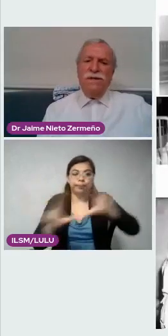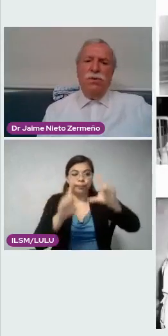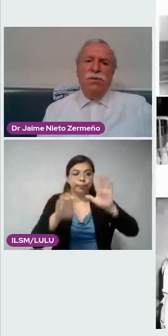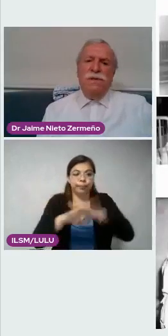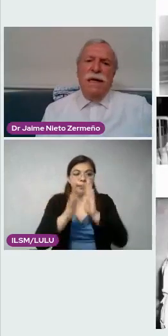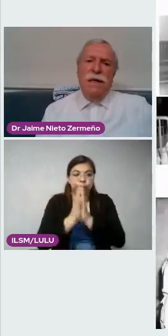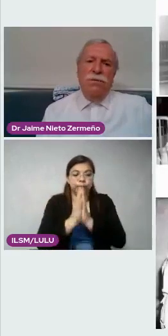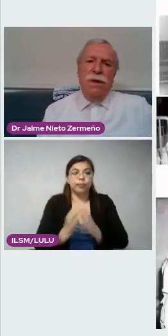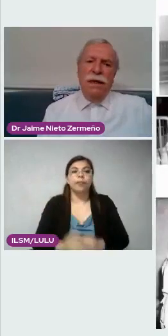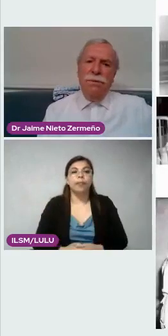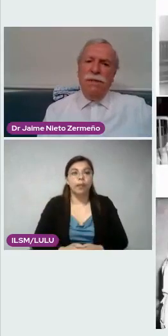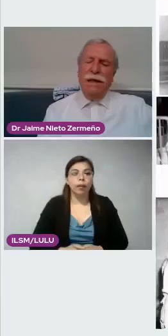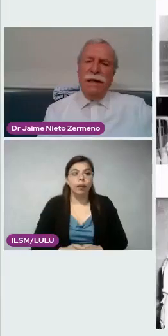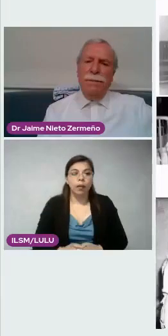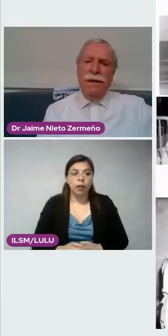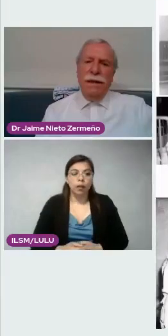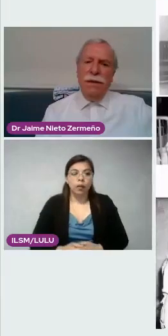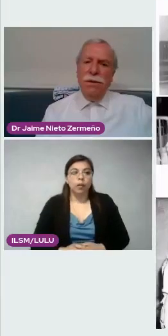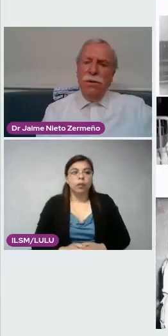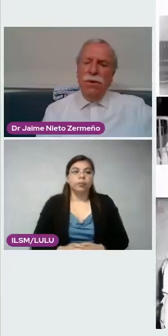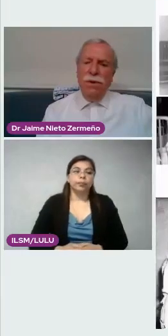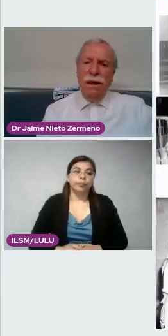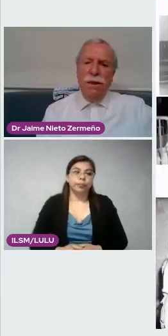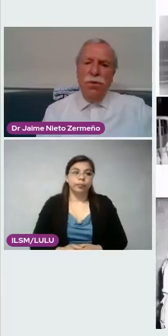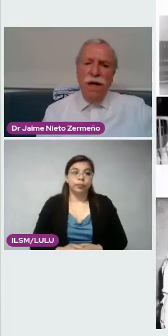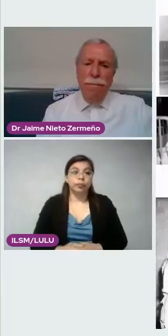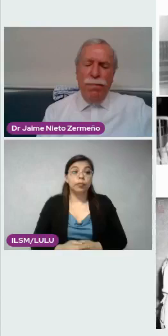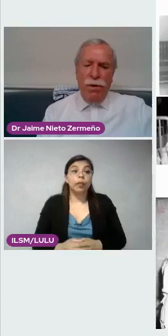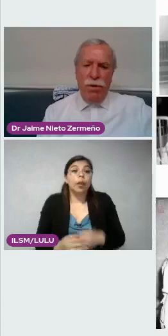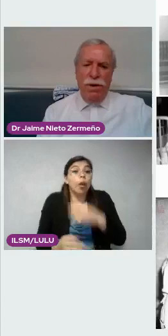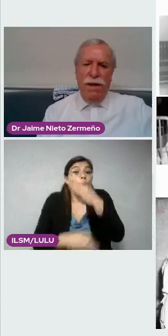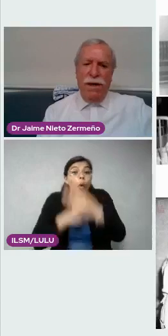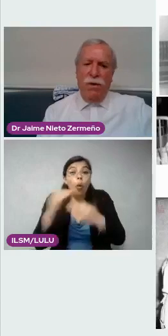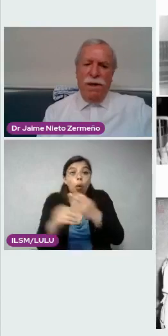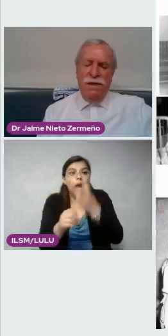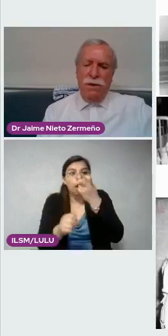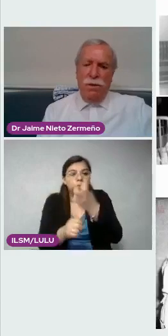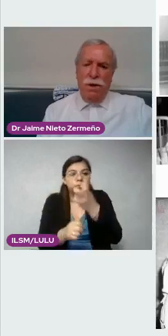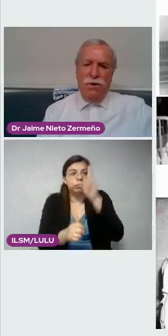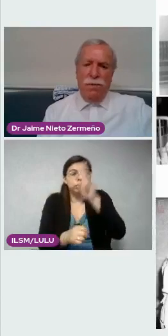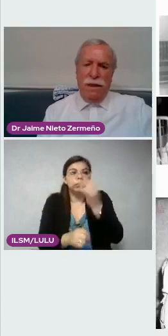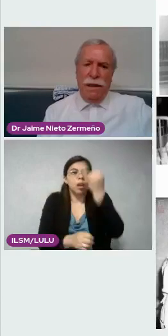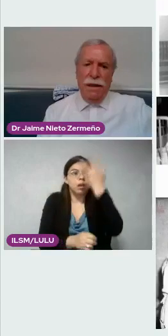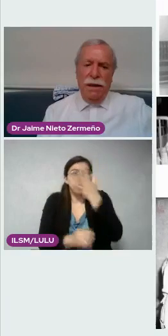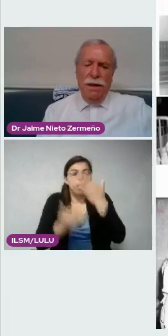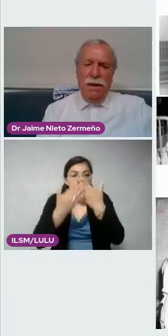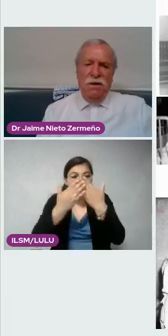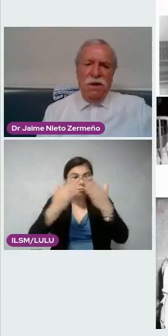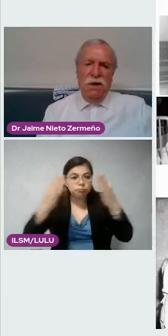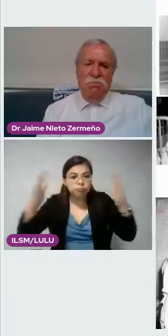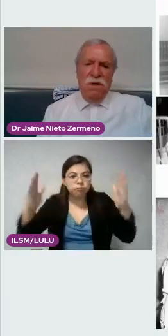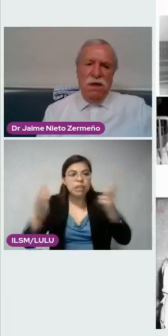Todo esto nos da una, verdaderamente, una imagen muy amplia de lo que ha sido el hospital.